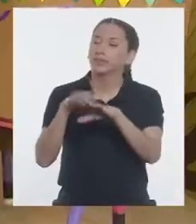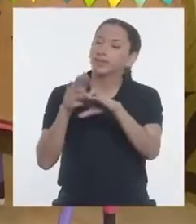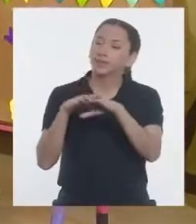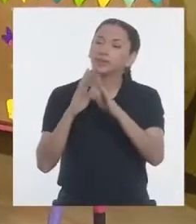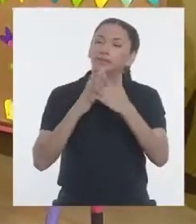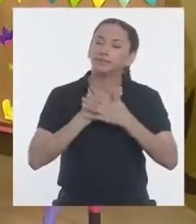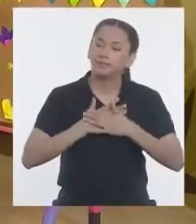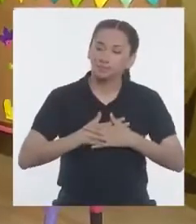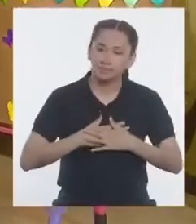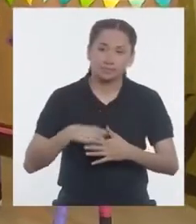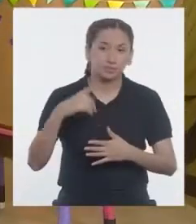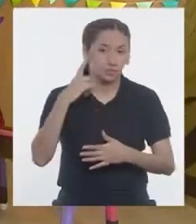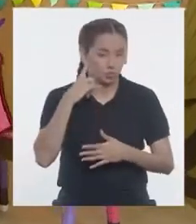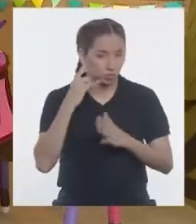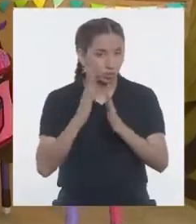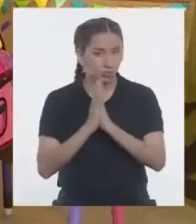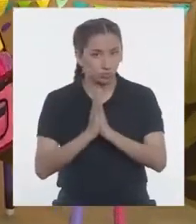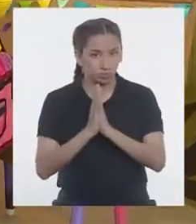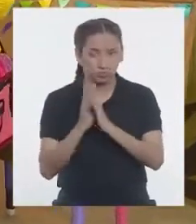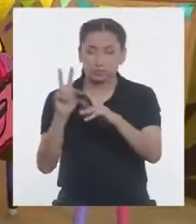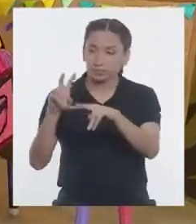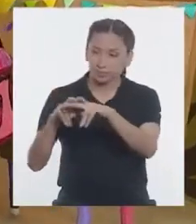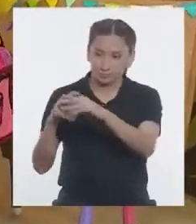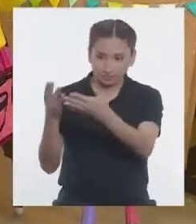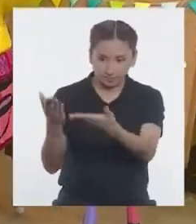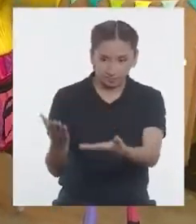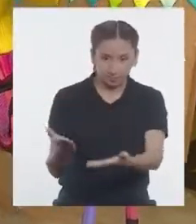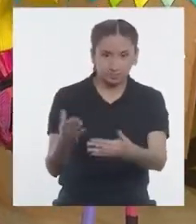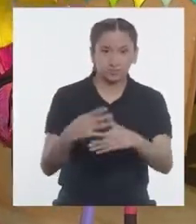favor. A ver. Siéntate.